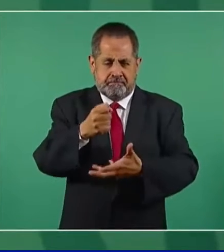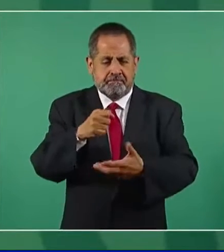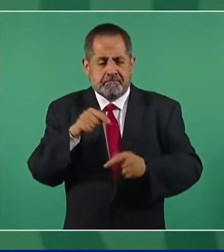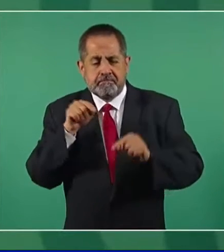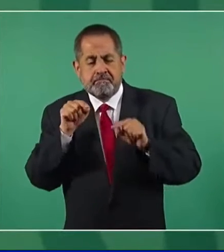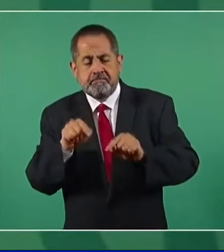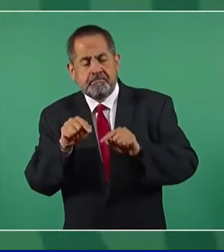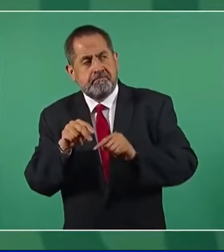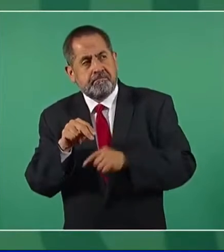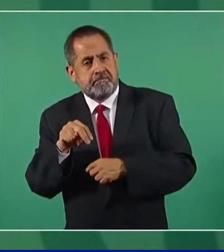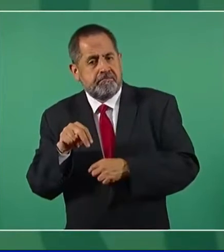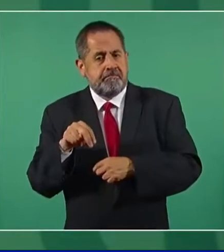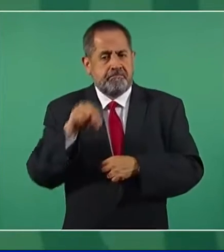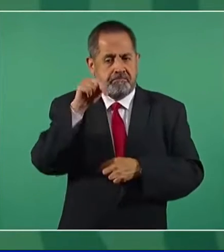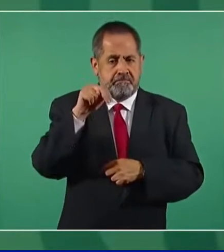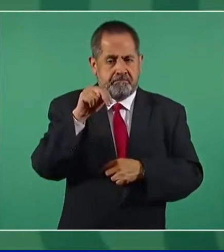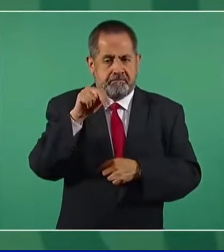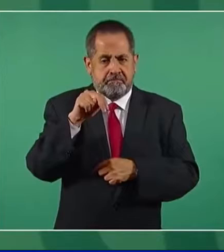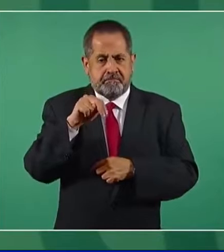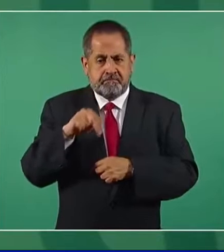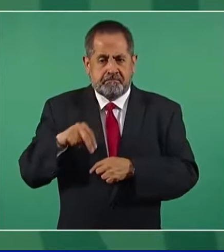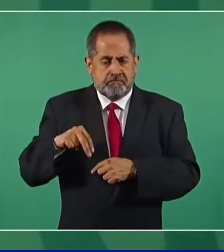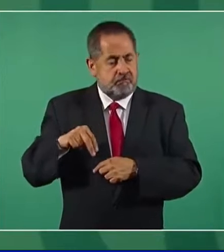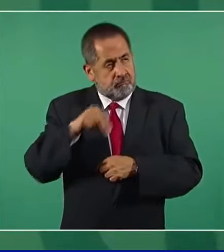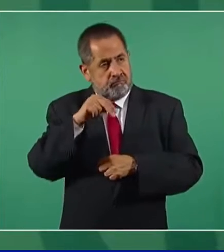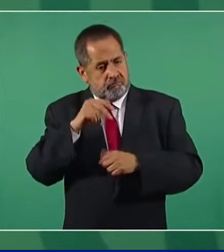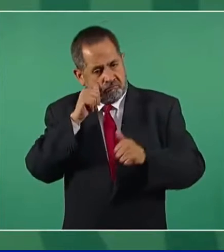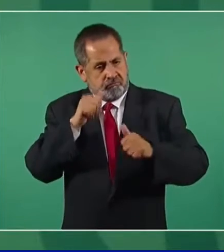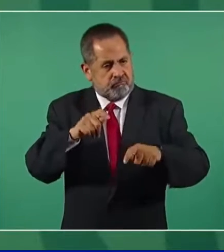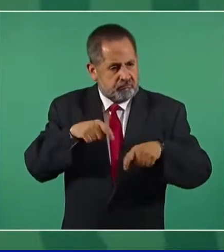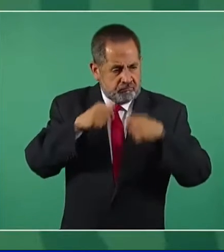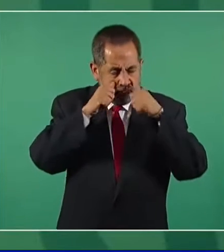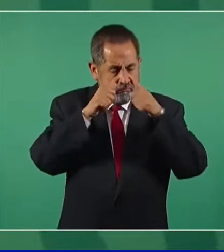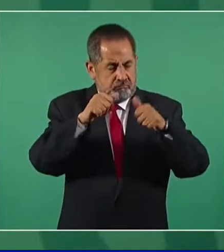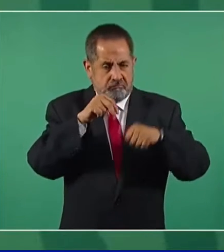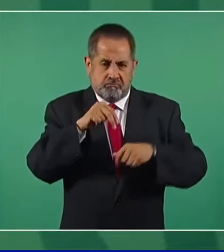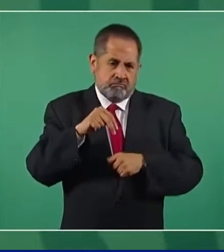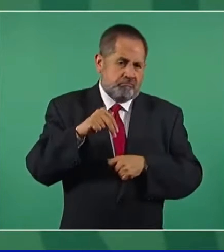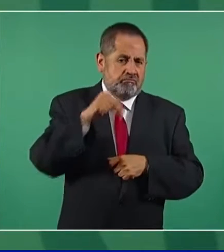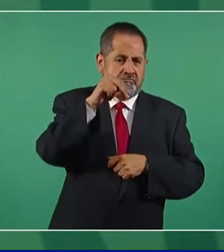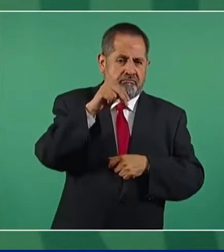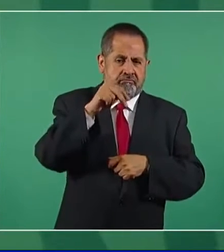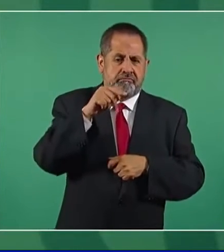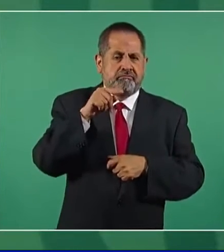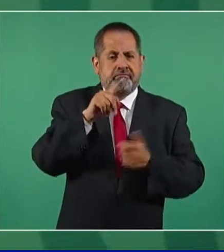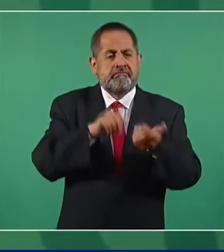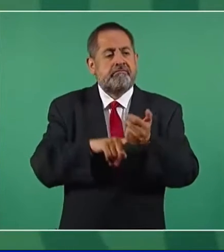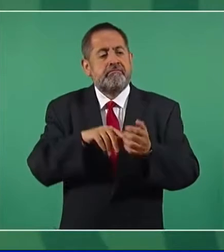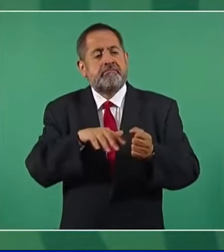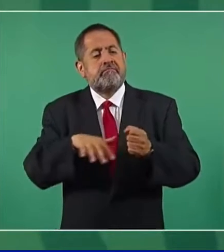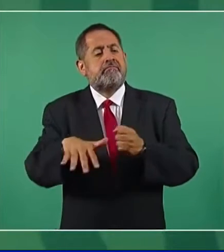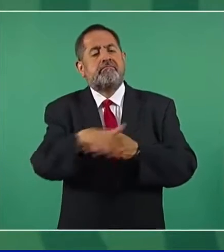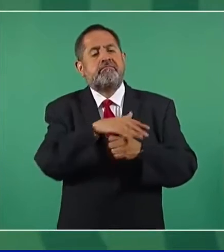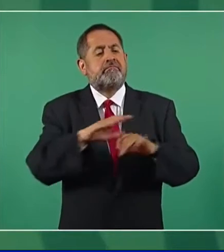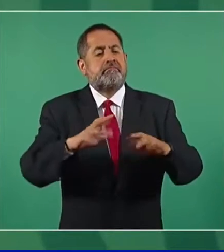y a los campos